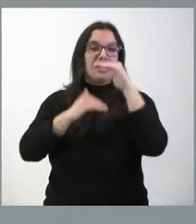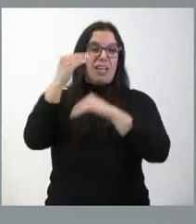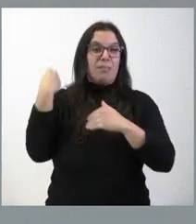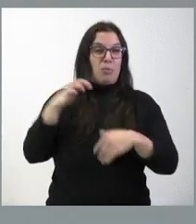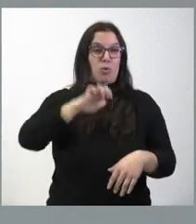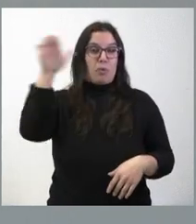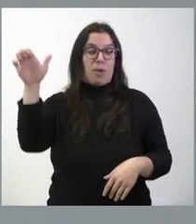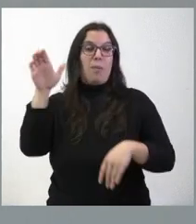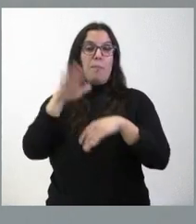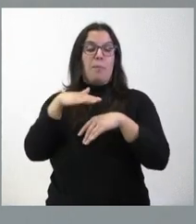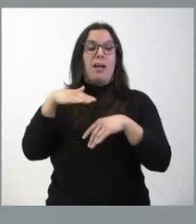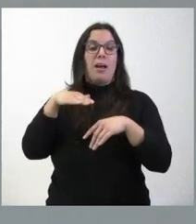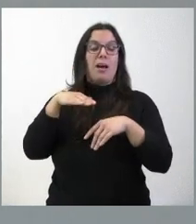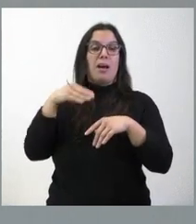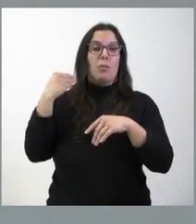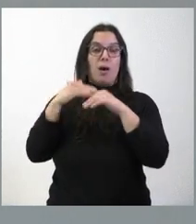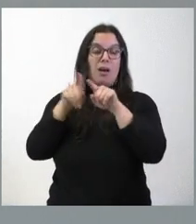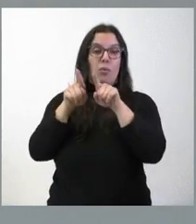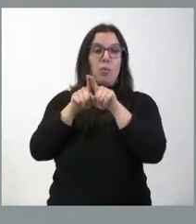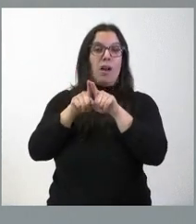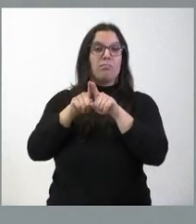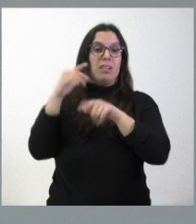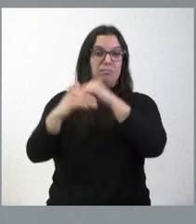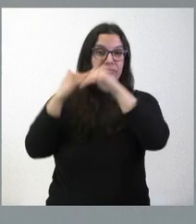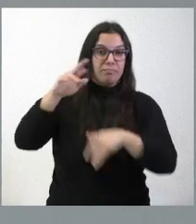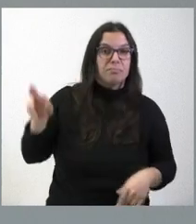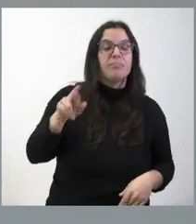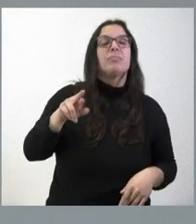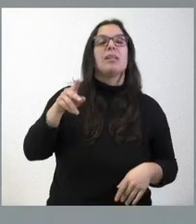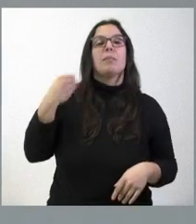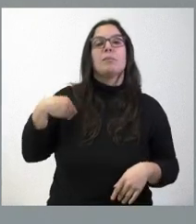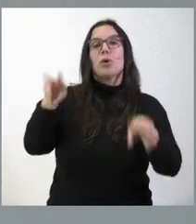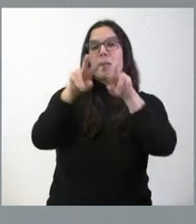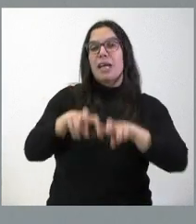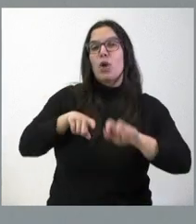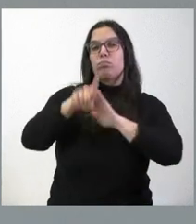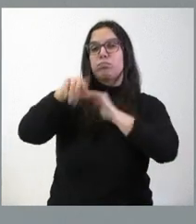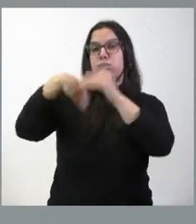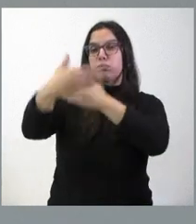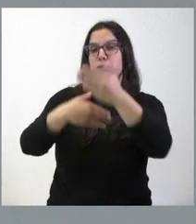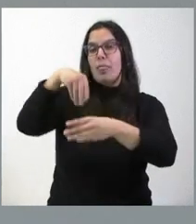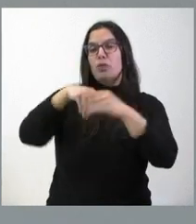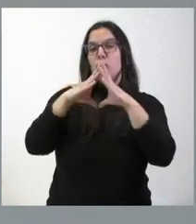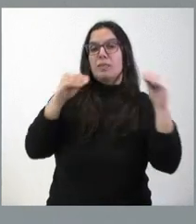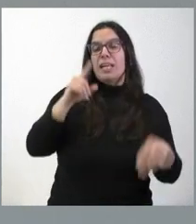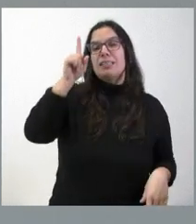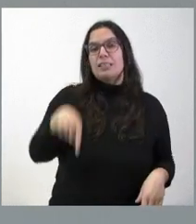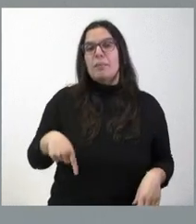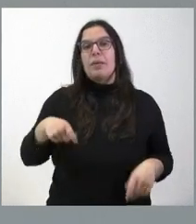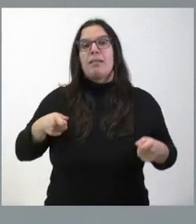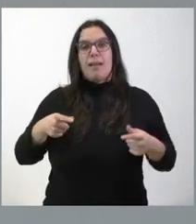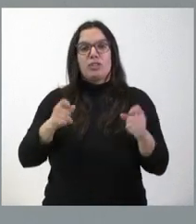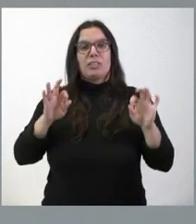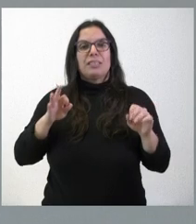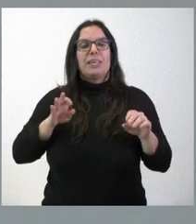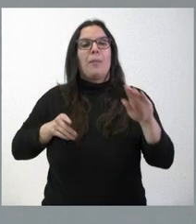de recuperación y resiliencia. Y, por tanto, vamos también avanzando no solamente en investigación universitaria, sino también en el gasto y